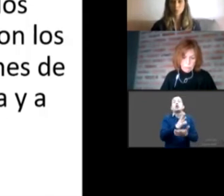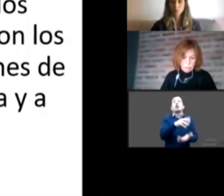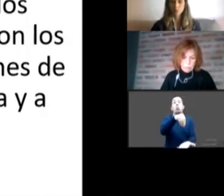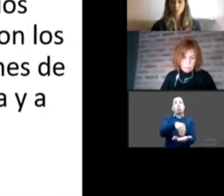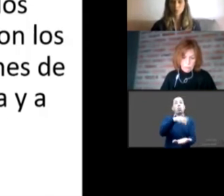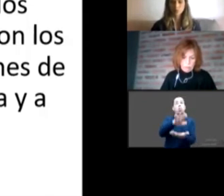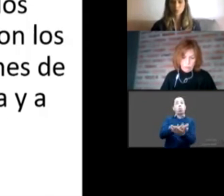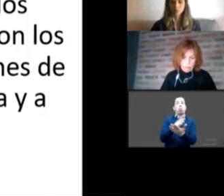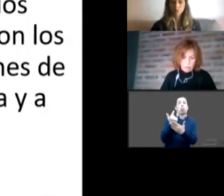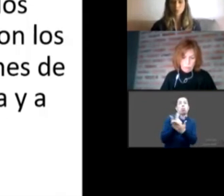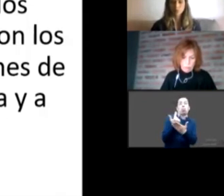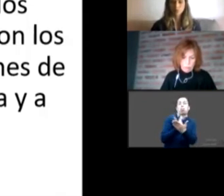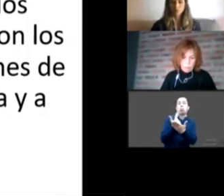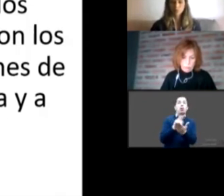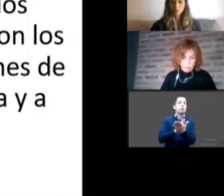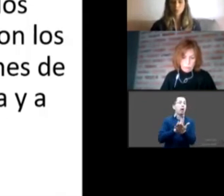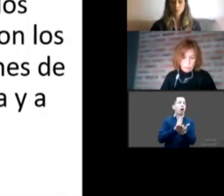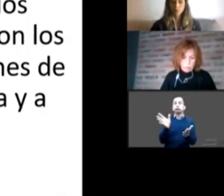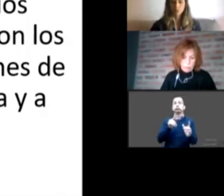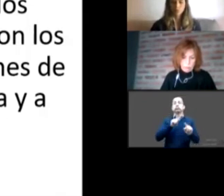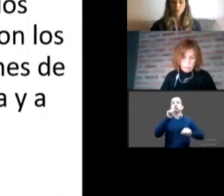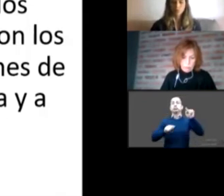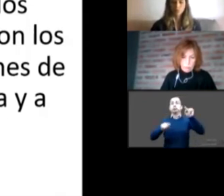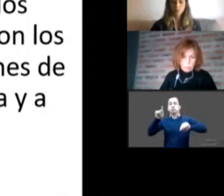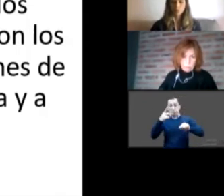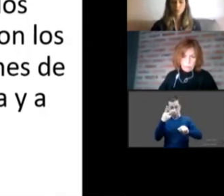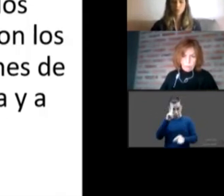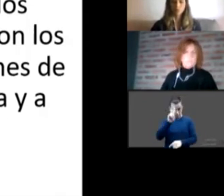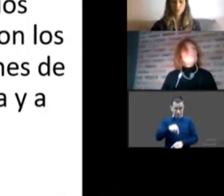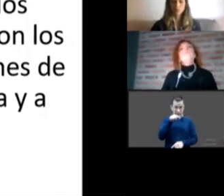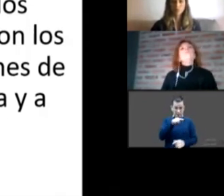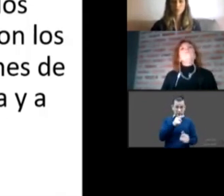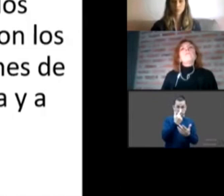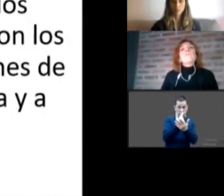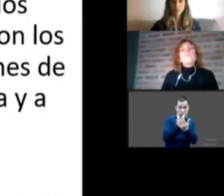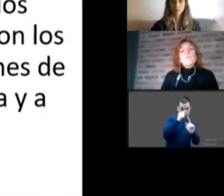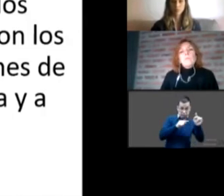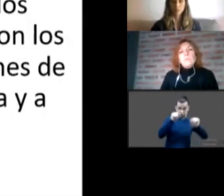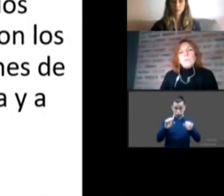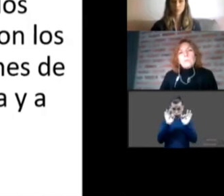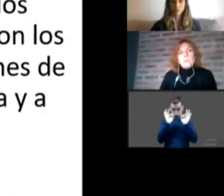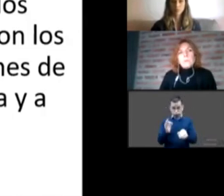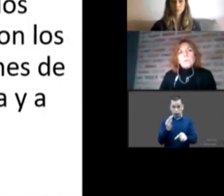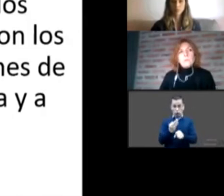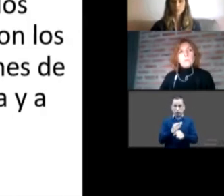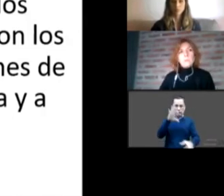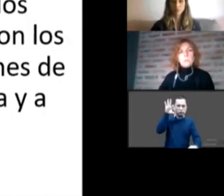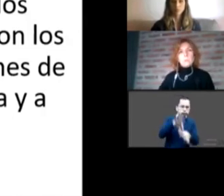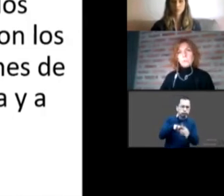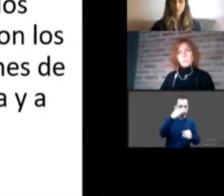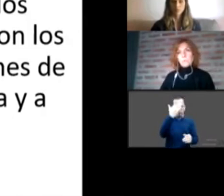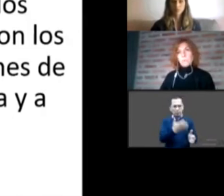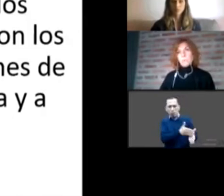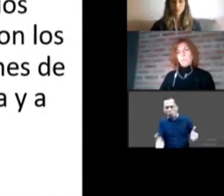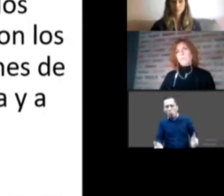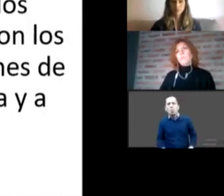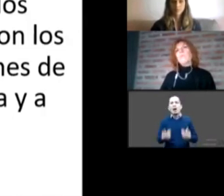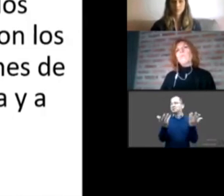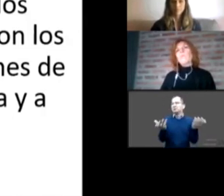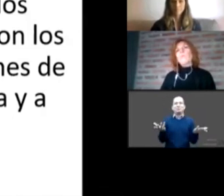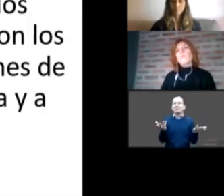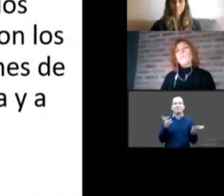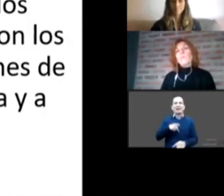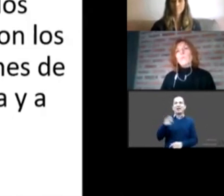explicó Ricardo al inicio es un país enorme México la región es enorme cada región tiene